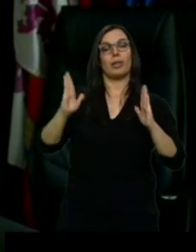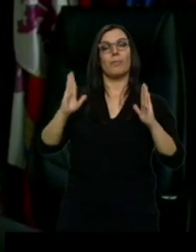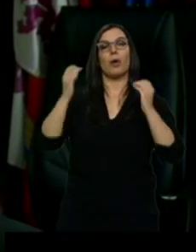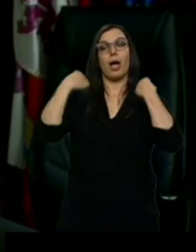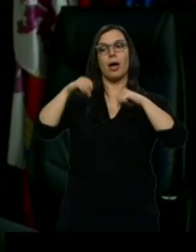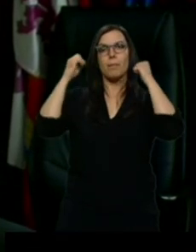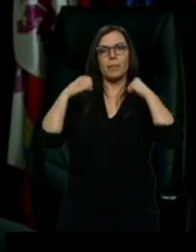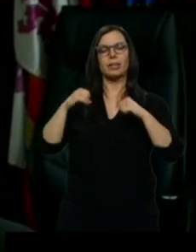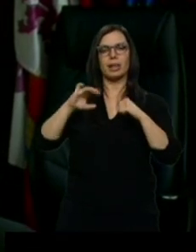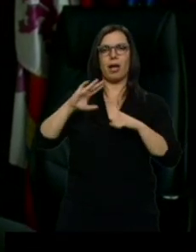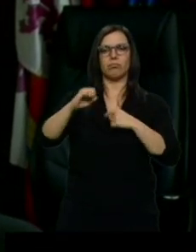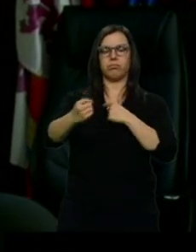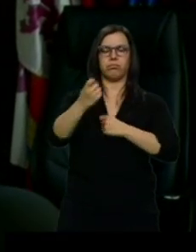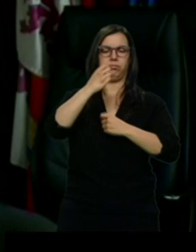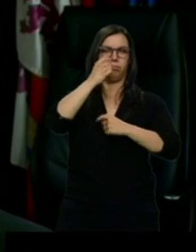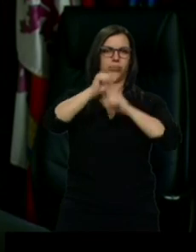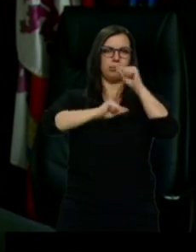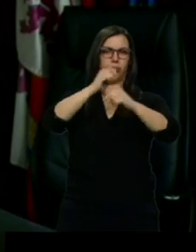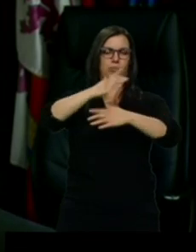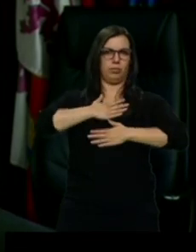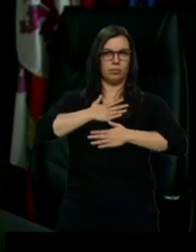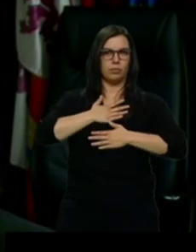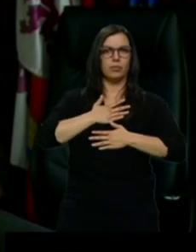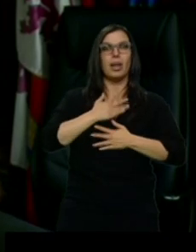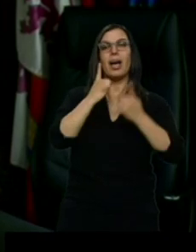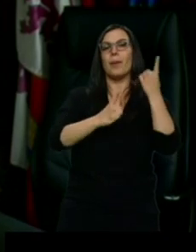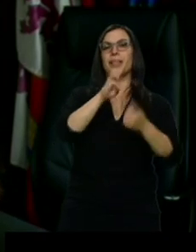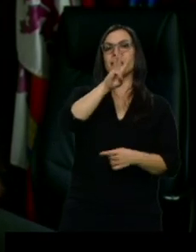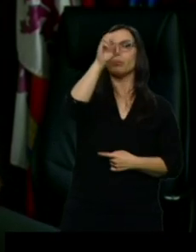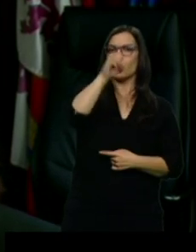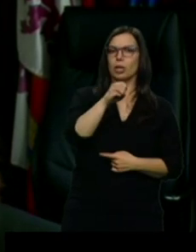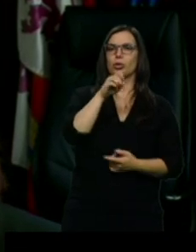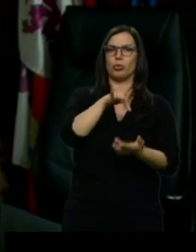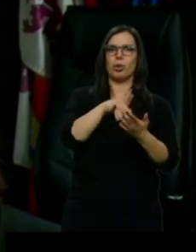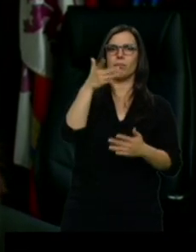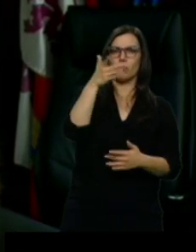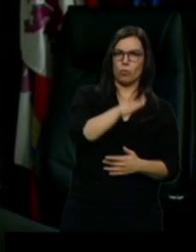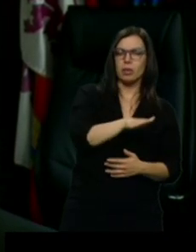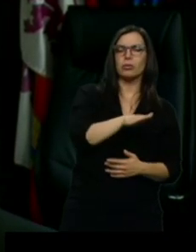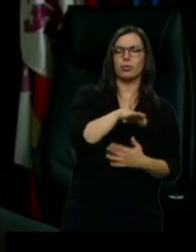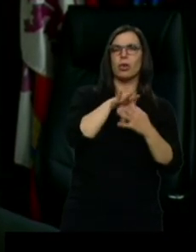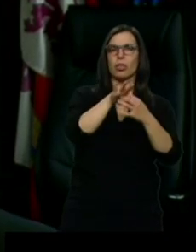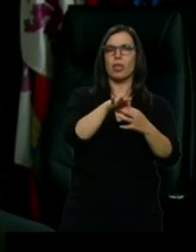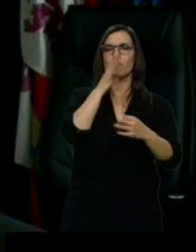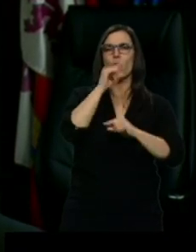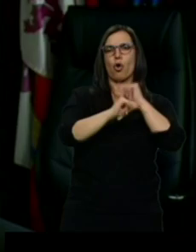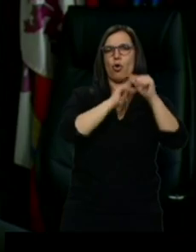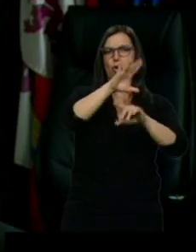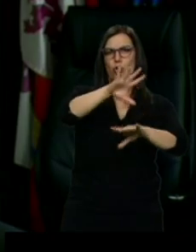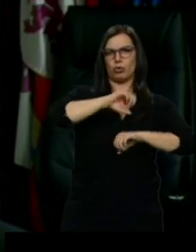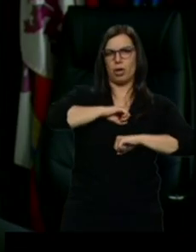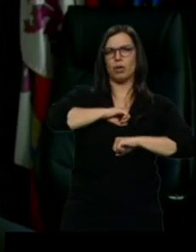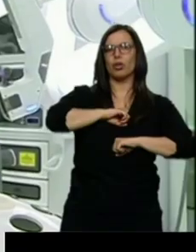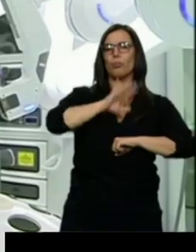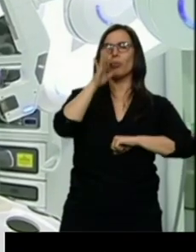afectados por esta situación, incluso hay un 3% de cifras de muerte, de mortalidad, vinculadas al contagio por falta de higiene en los entornos